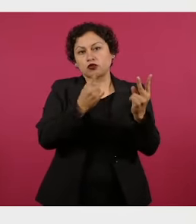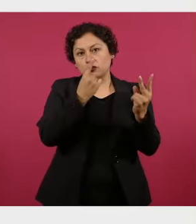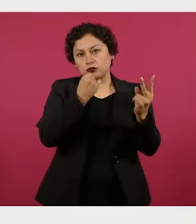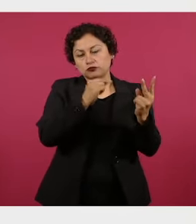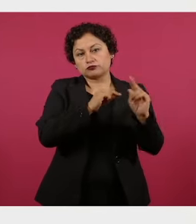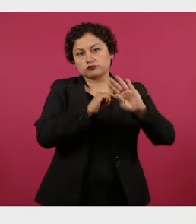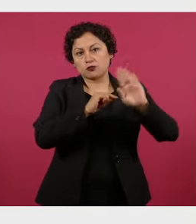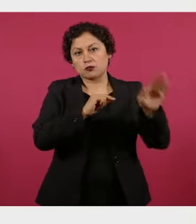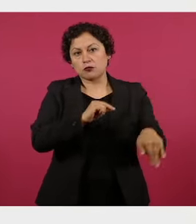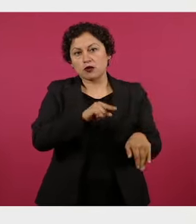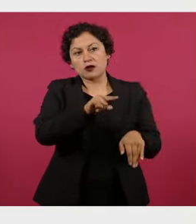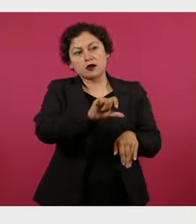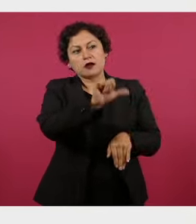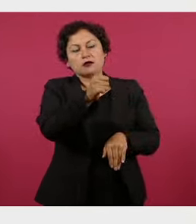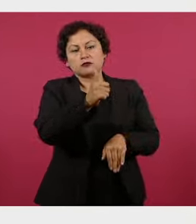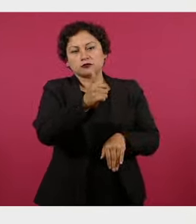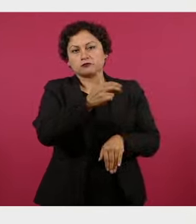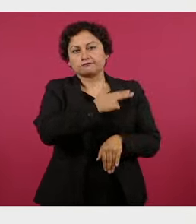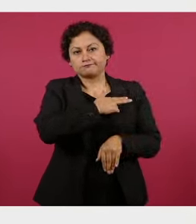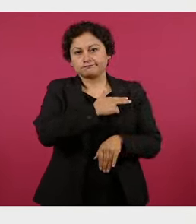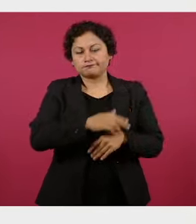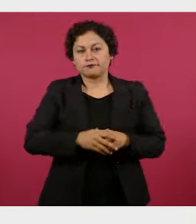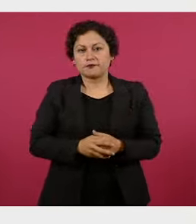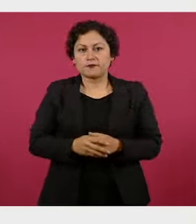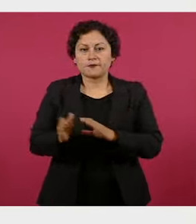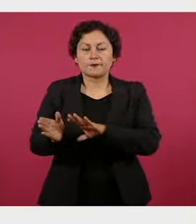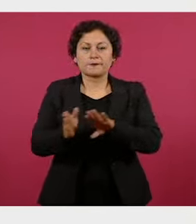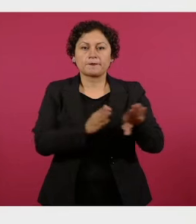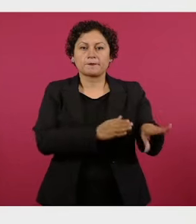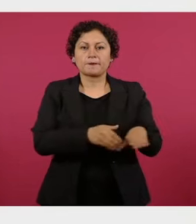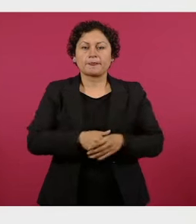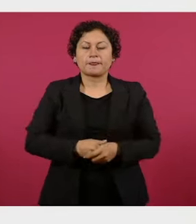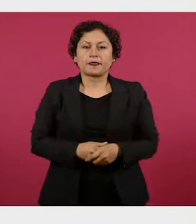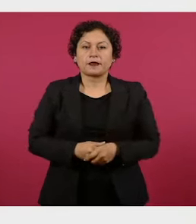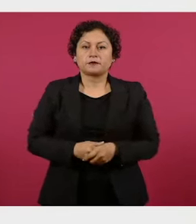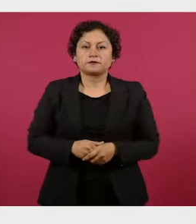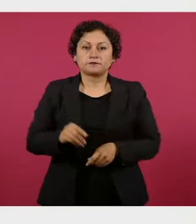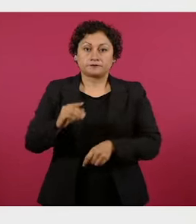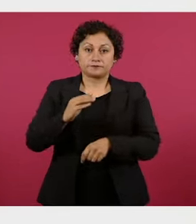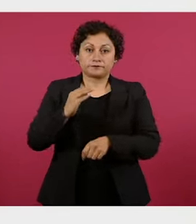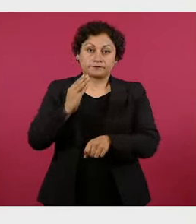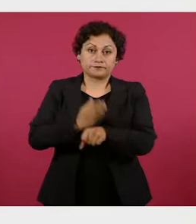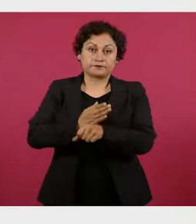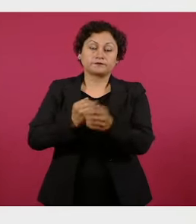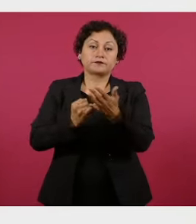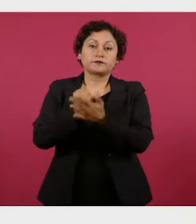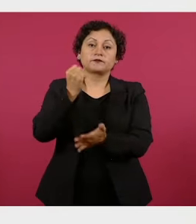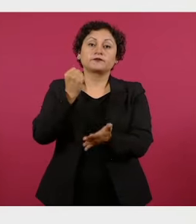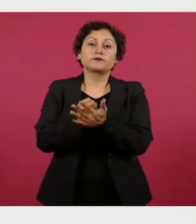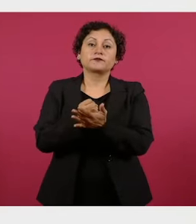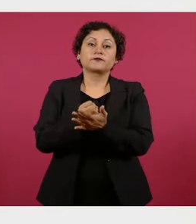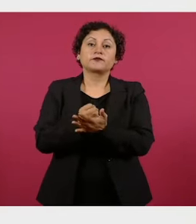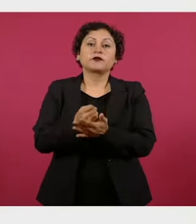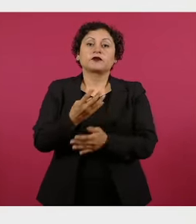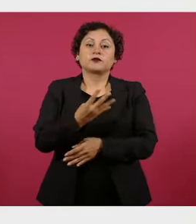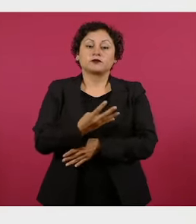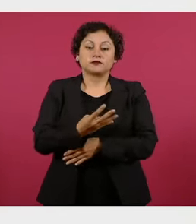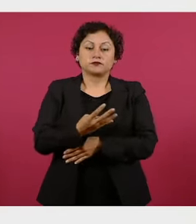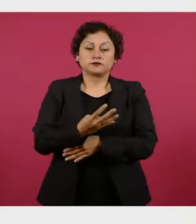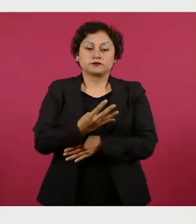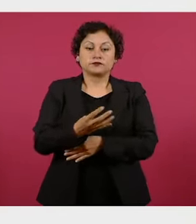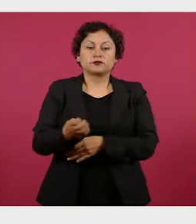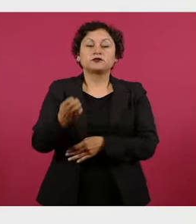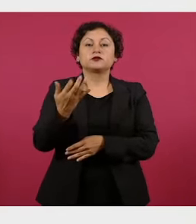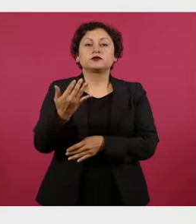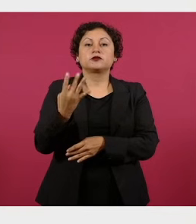y lesionando al civil. Adelante. Esta sentencia de 454 años de prisión a